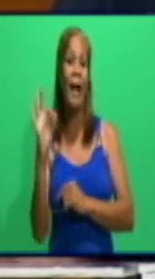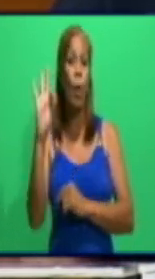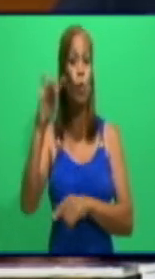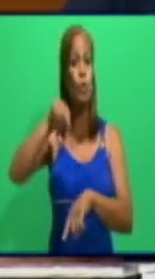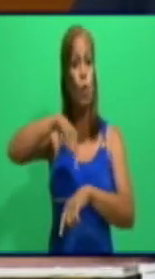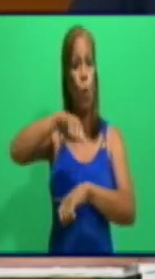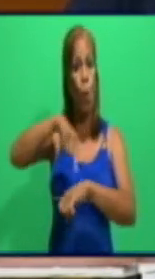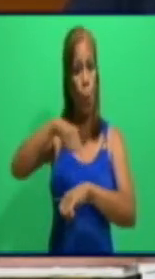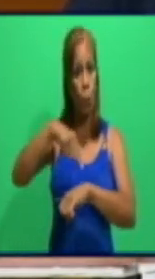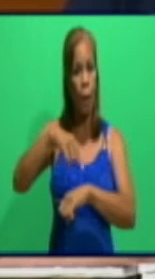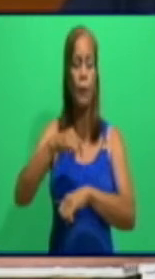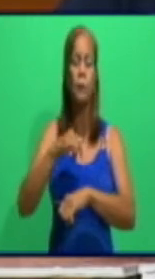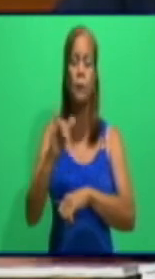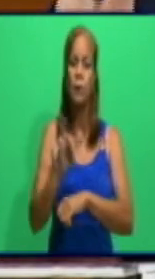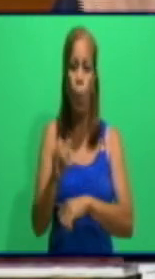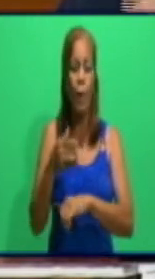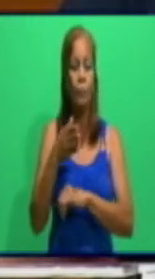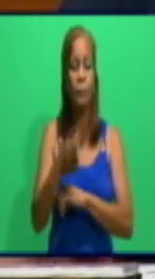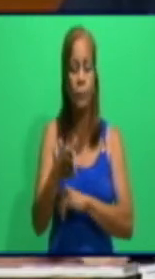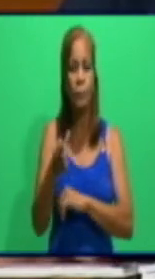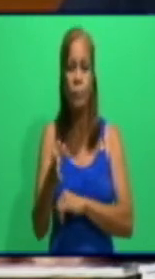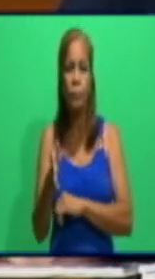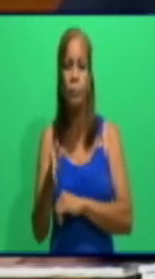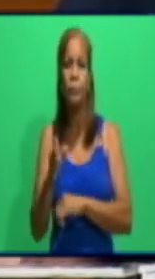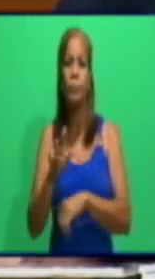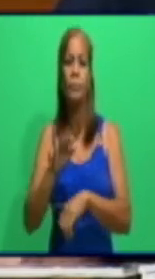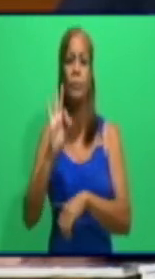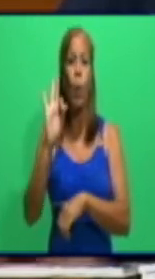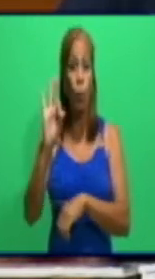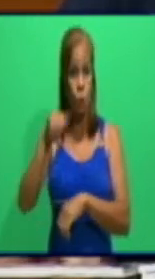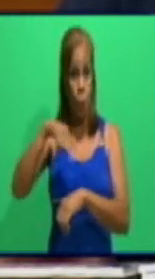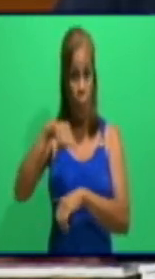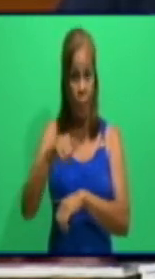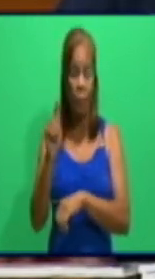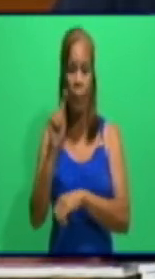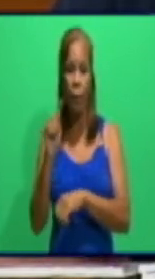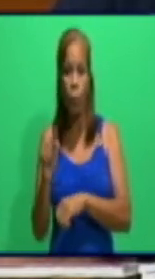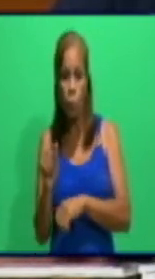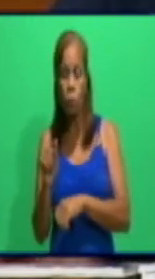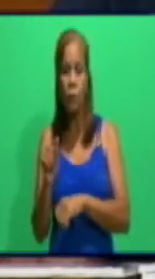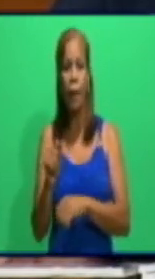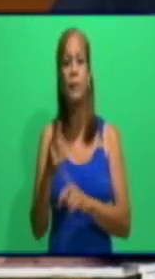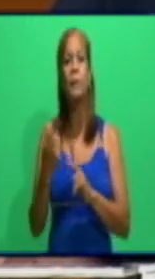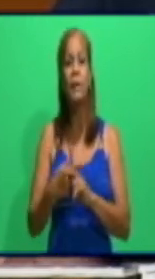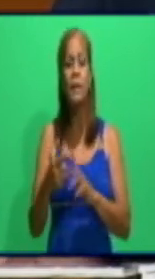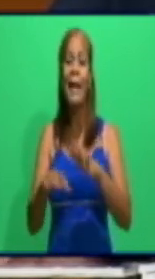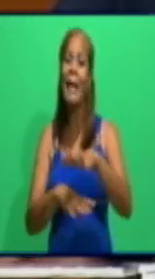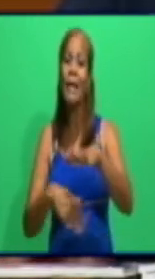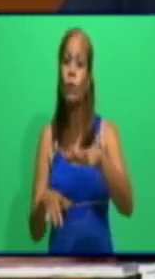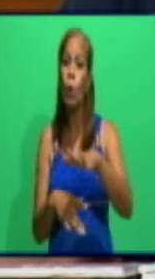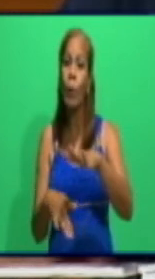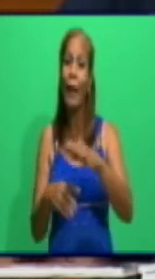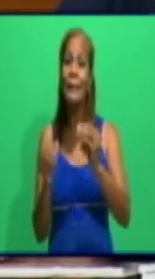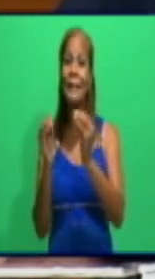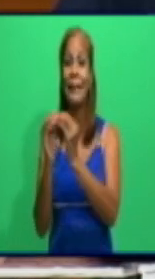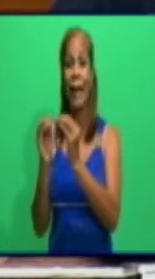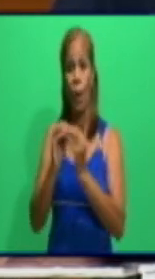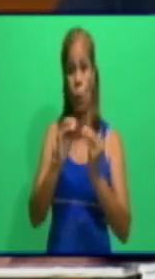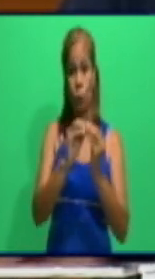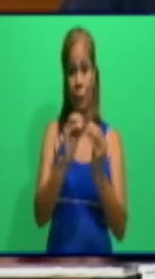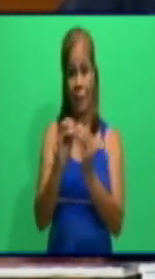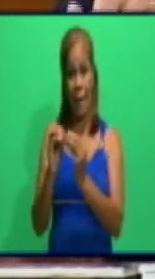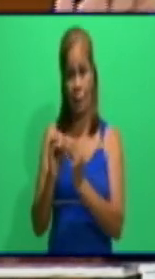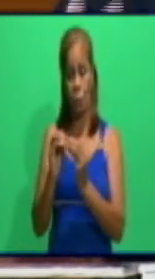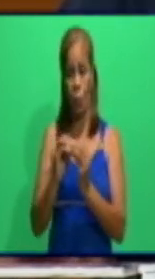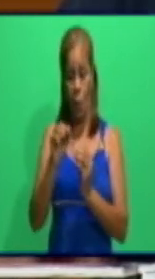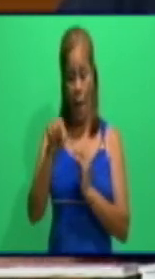cumple con su tratamiento. Y en el centro de contacto, ahí sí es ese centro, son pacientes contactos, son